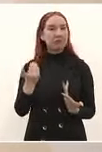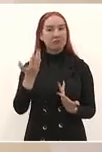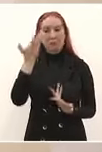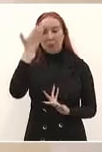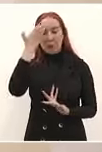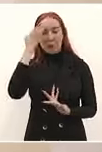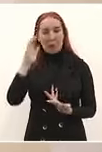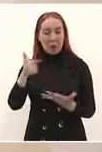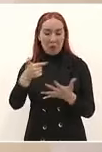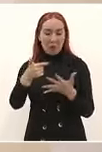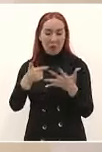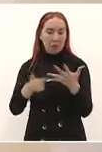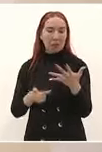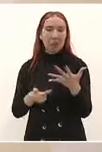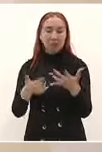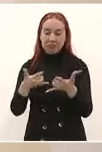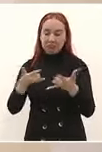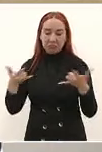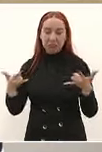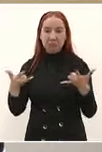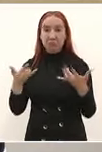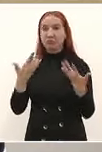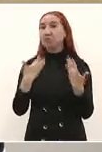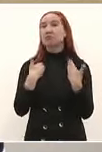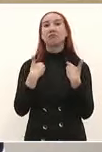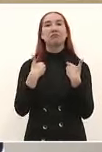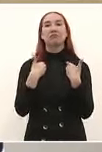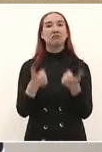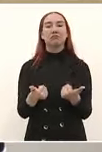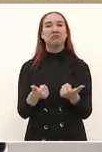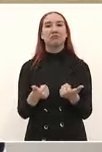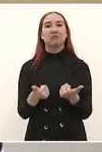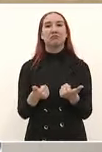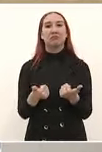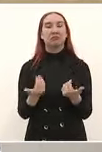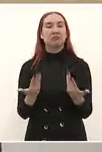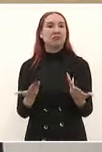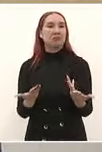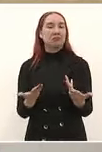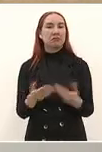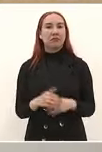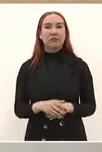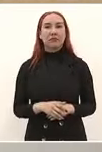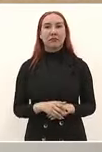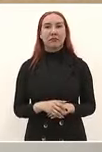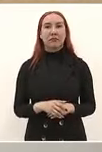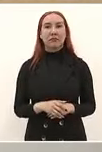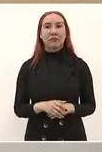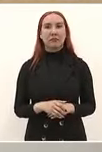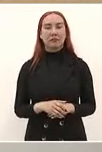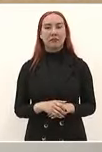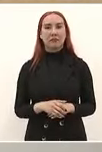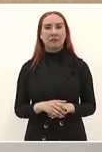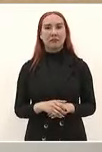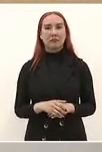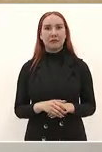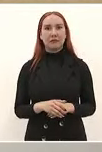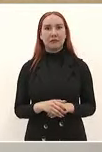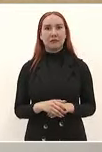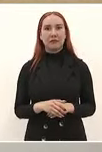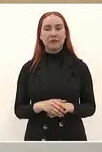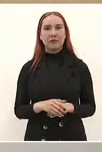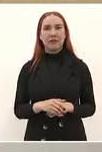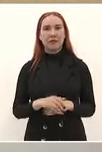entienden por qué los programas de bienestar